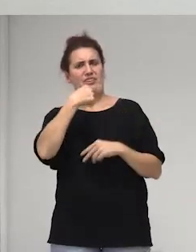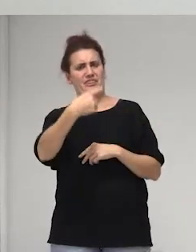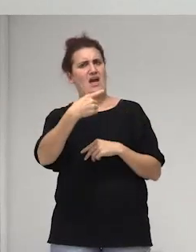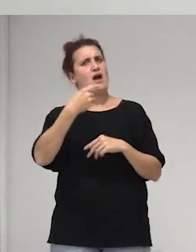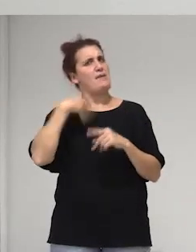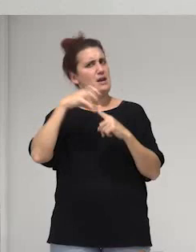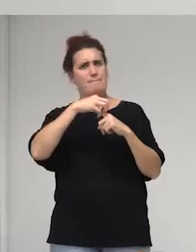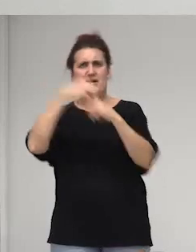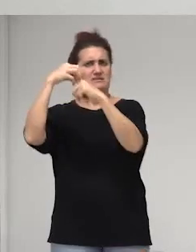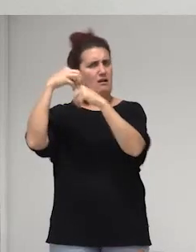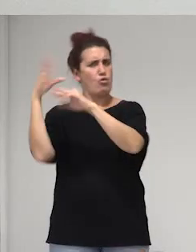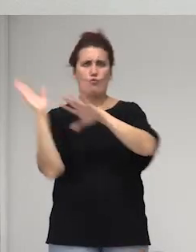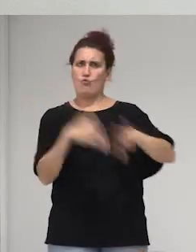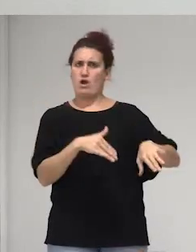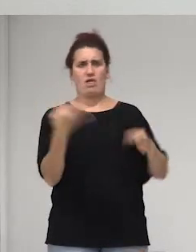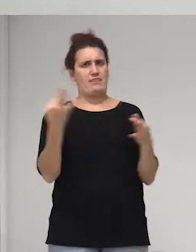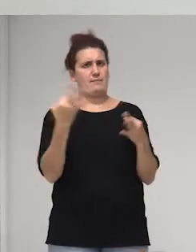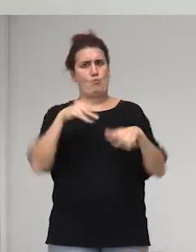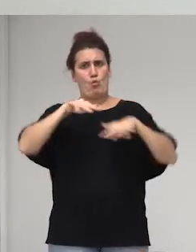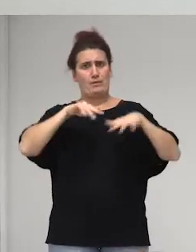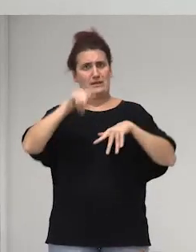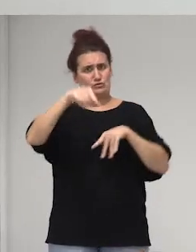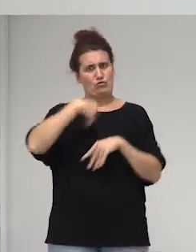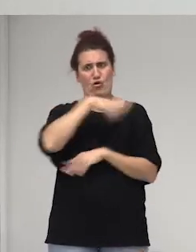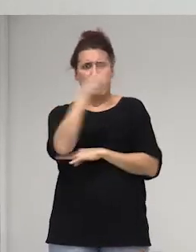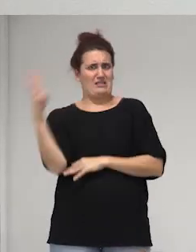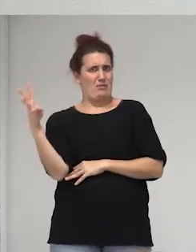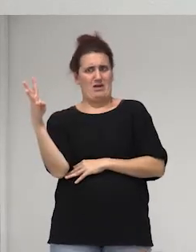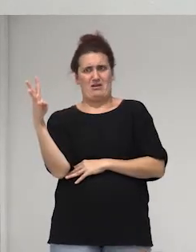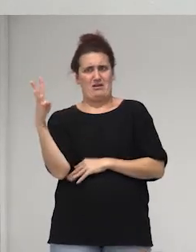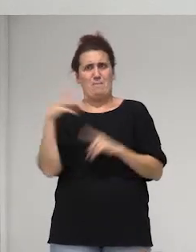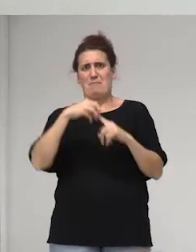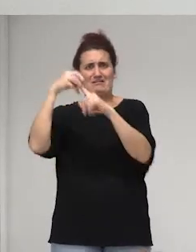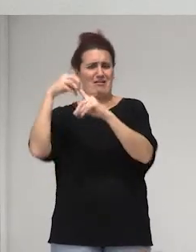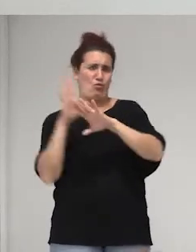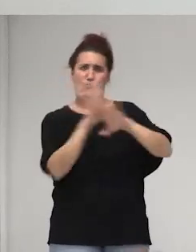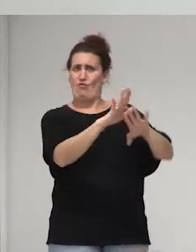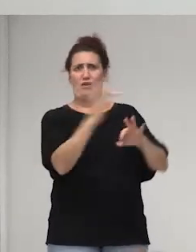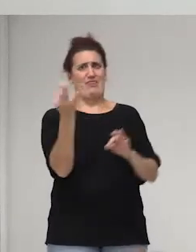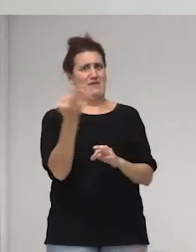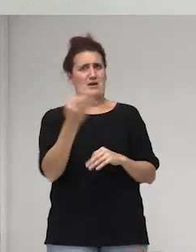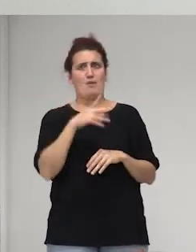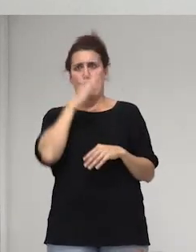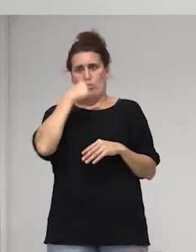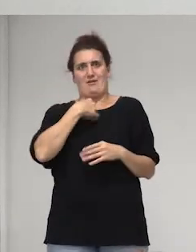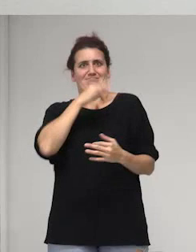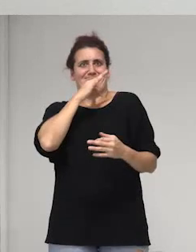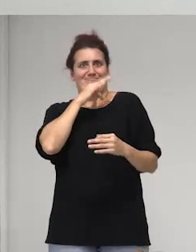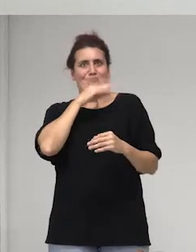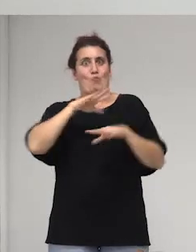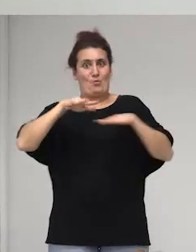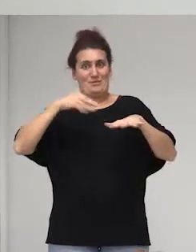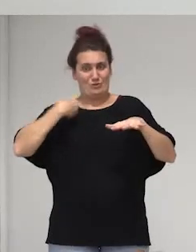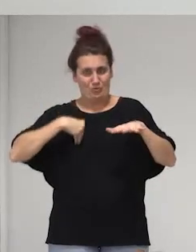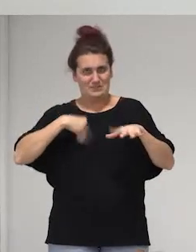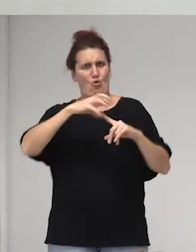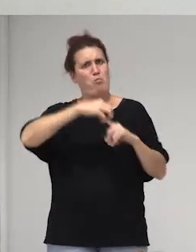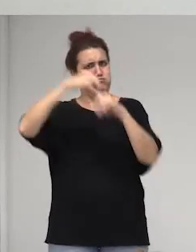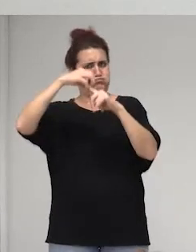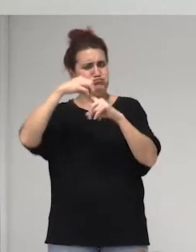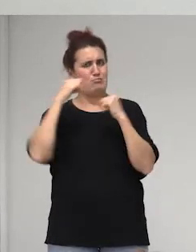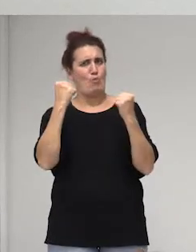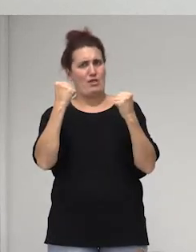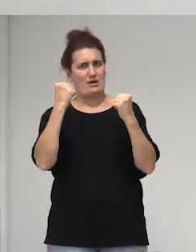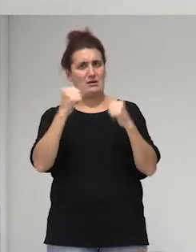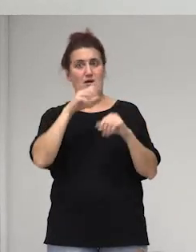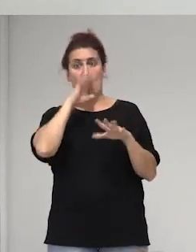patriarcado de este movimiento LGBTI está está muy patriarcalizado claro y es que cuando yo vengo a hablar de las